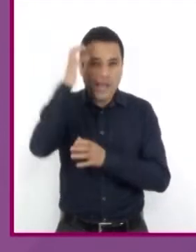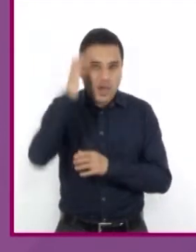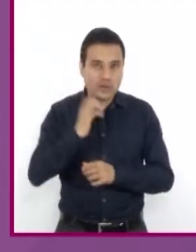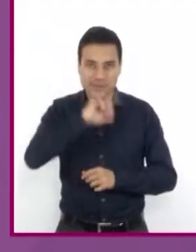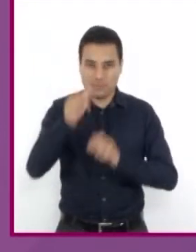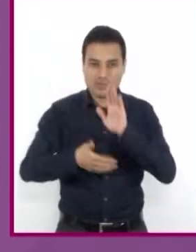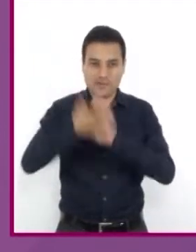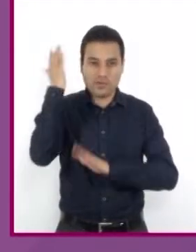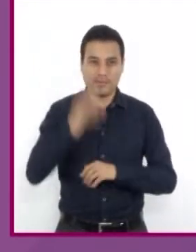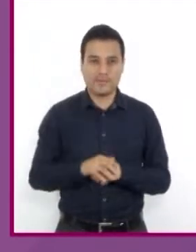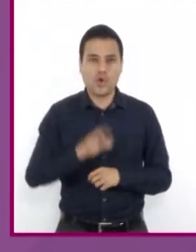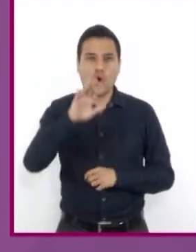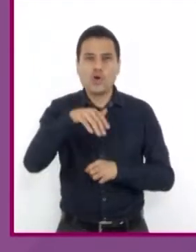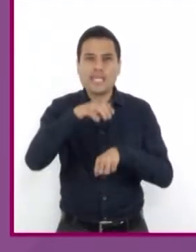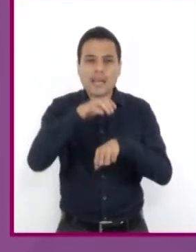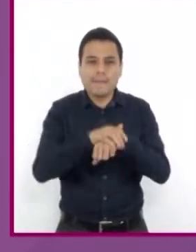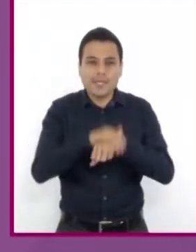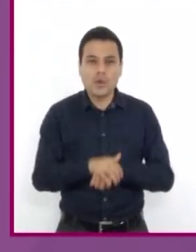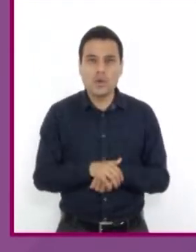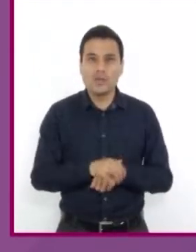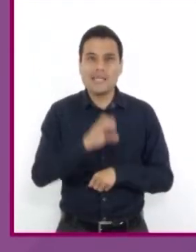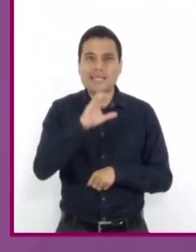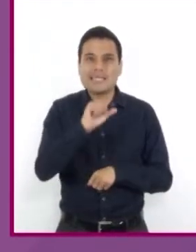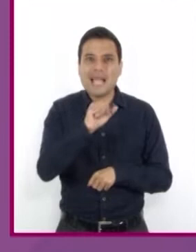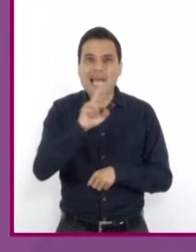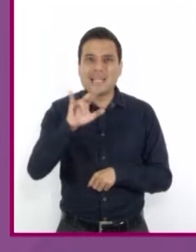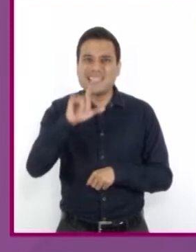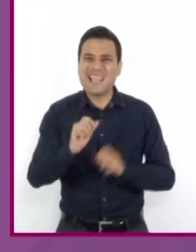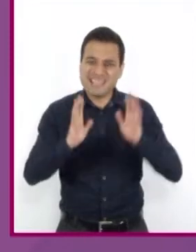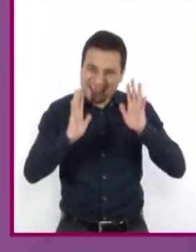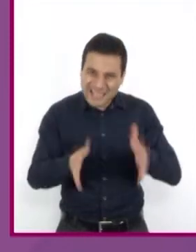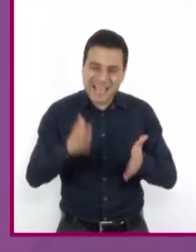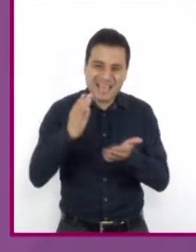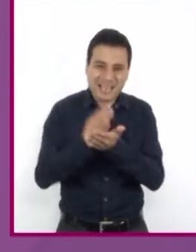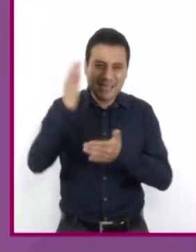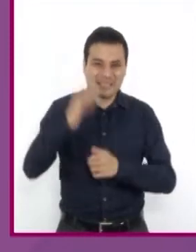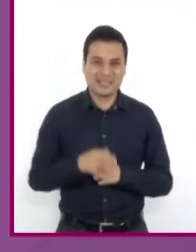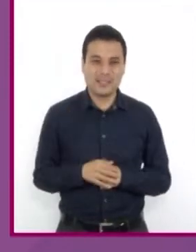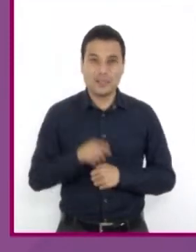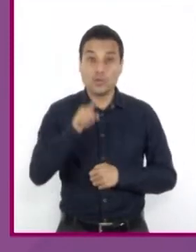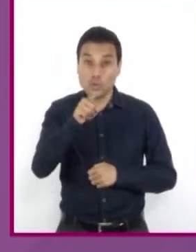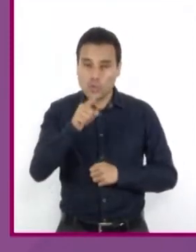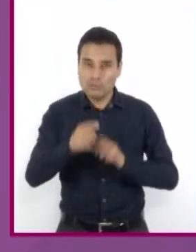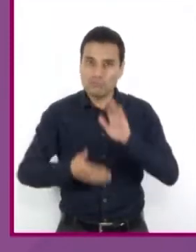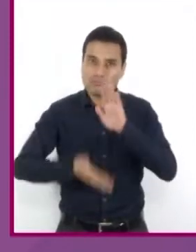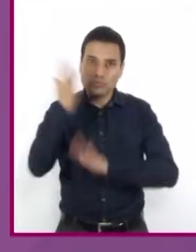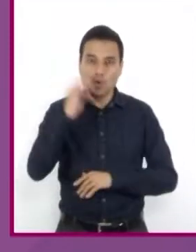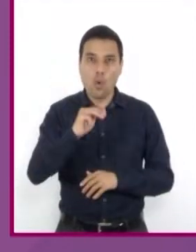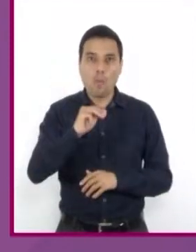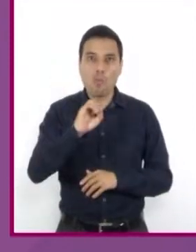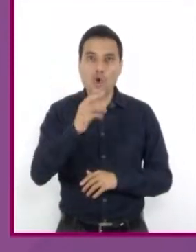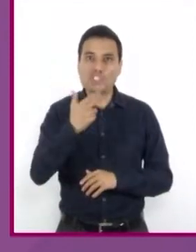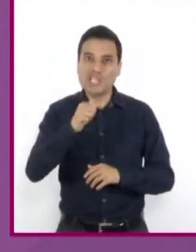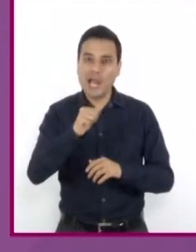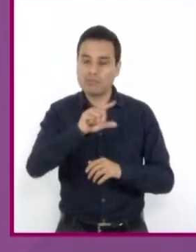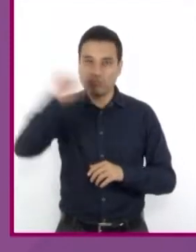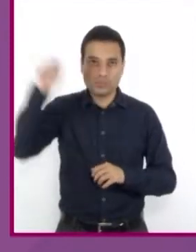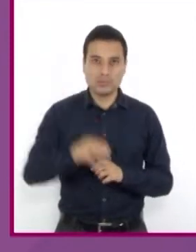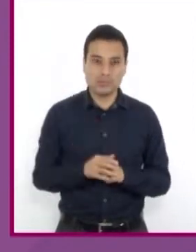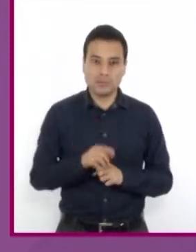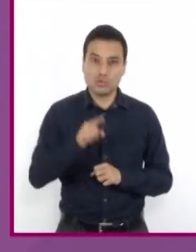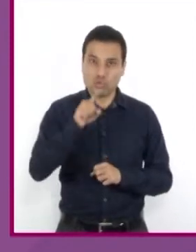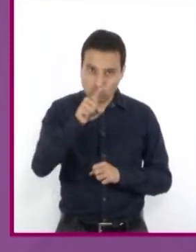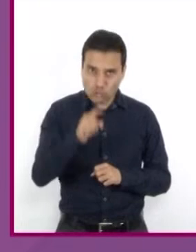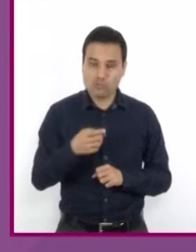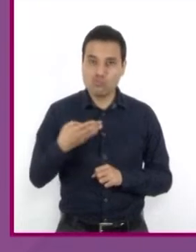Oye, amigo, deja de echarme carrilla. De verdad que te fuiste chola mocha. Eres muy trucha en ese